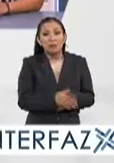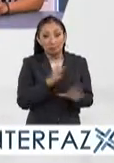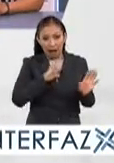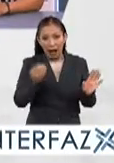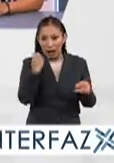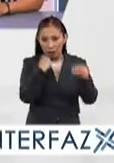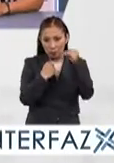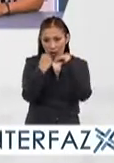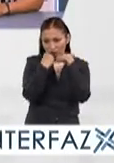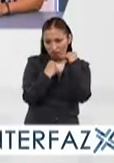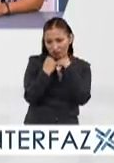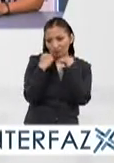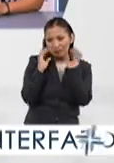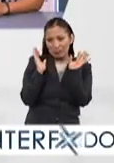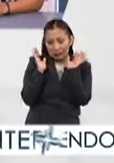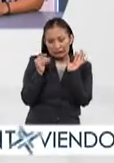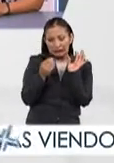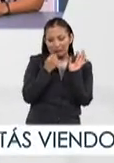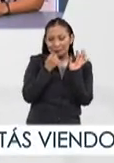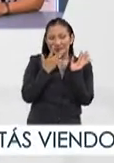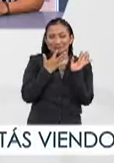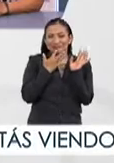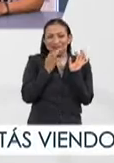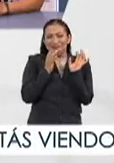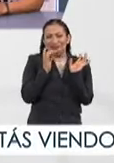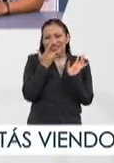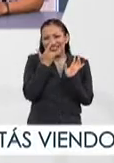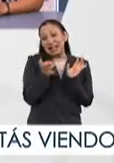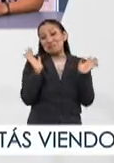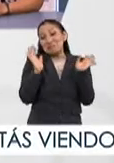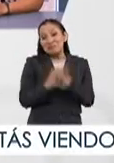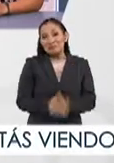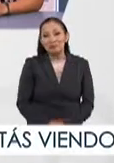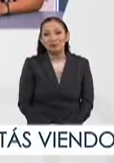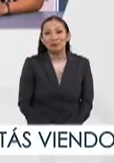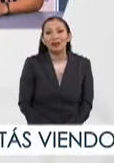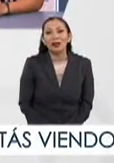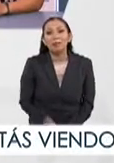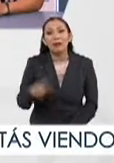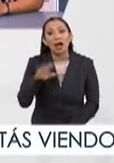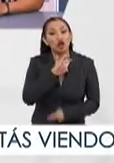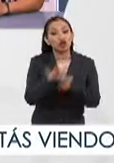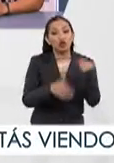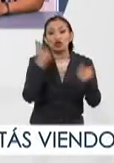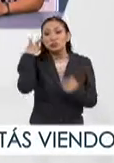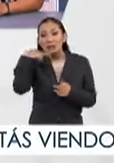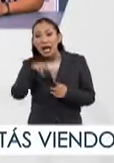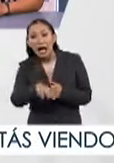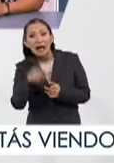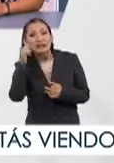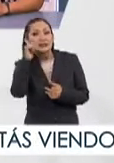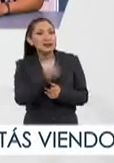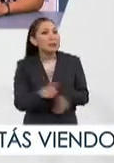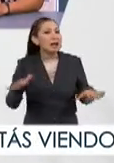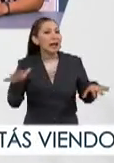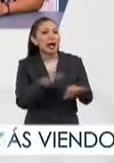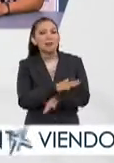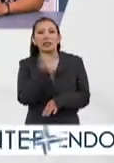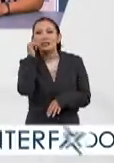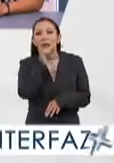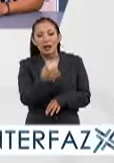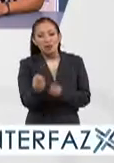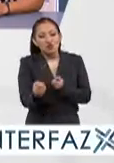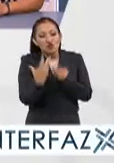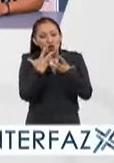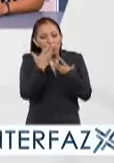Ya la comida, bueno, o es lo de siempre. Sin embargo, pues, todos los viajes siempre nos cambian, Siempre